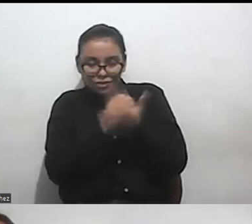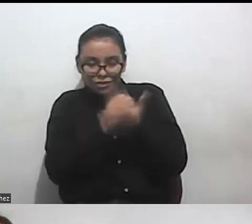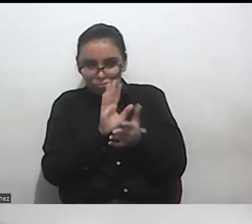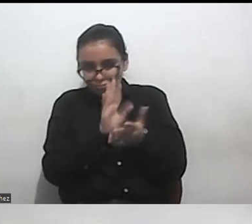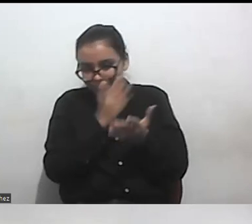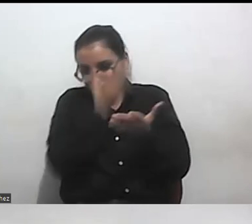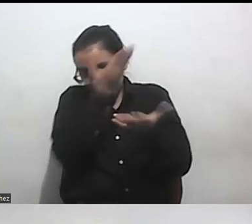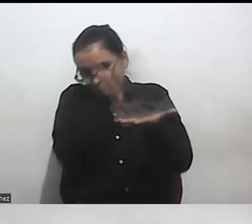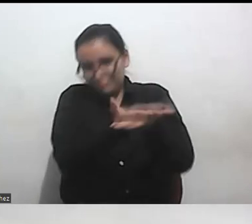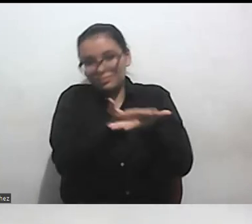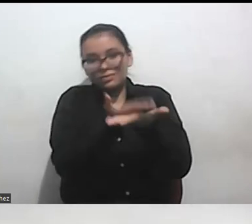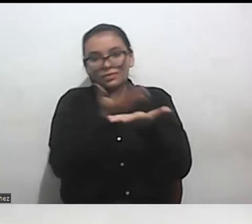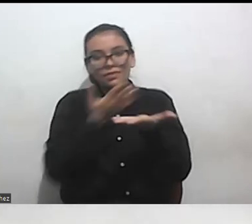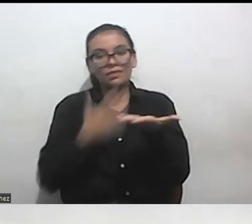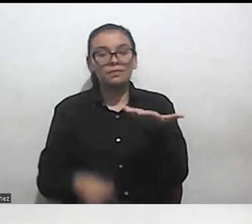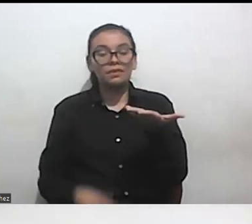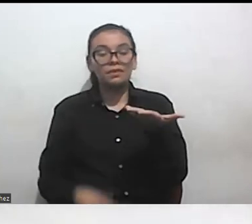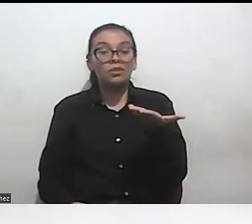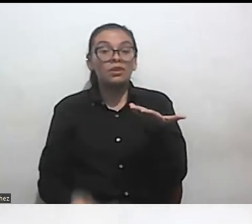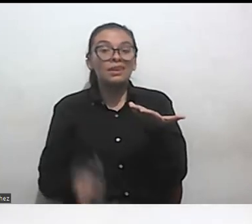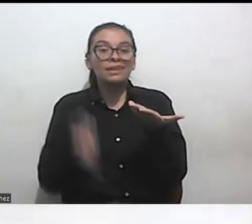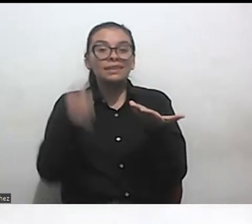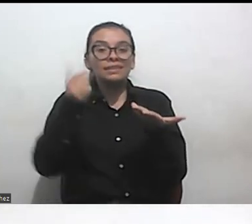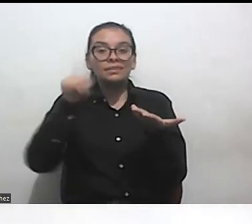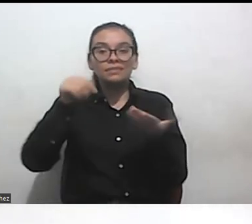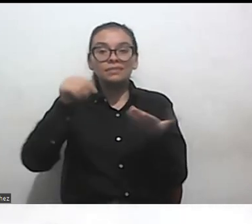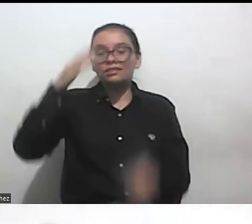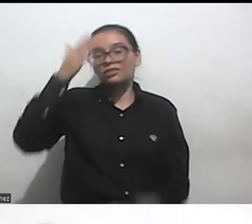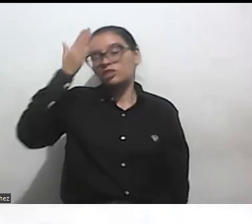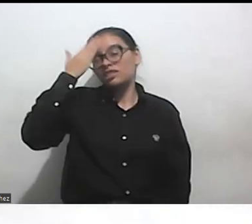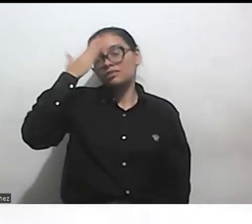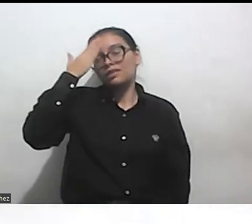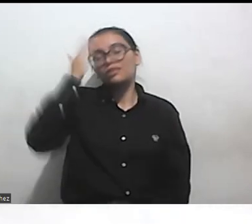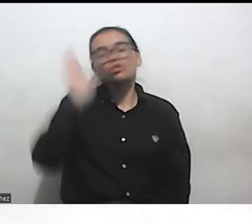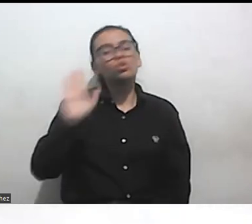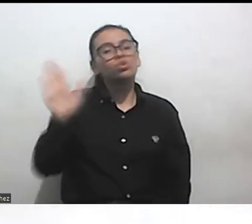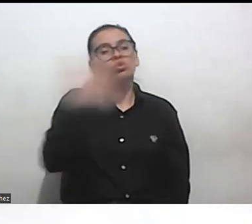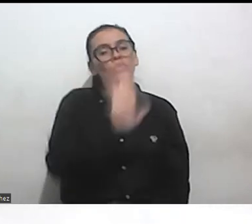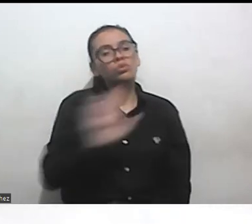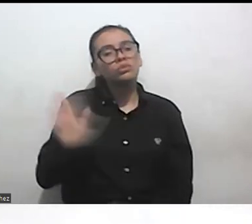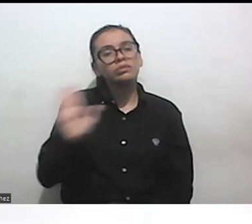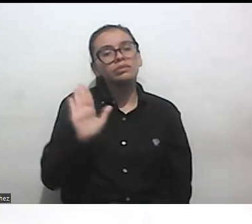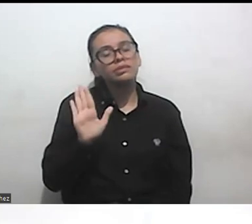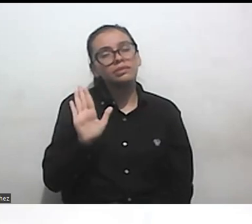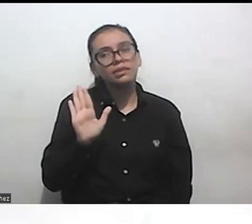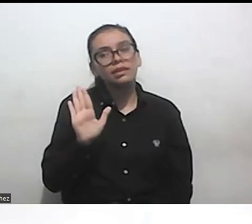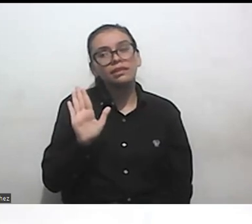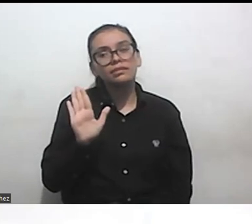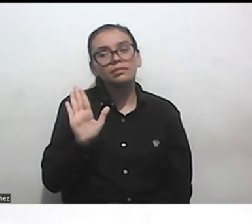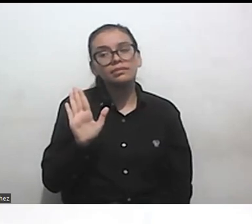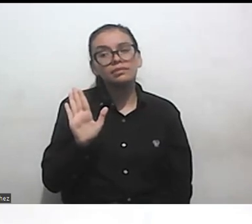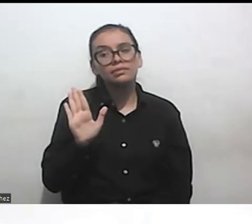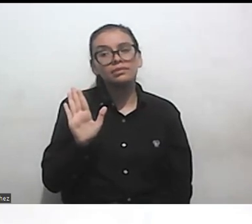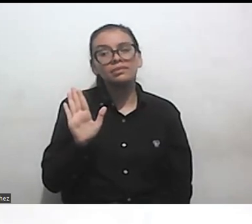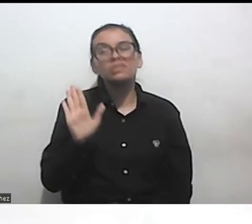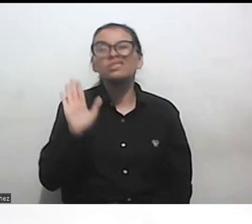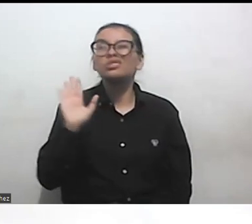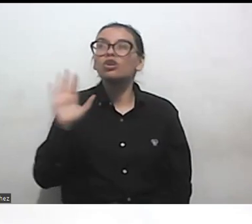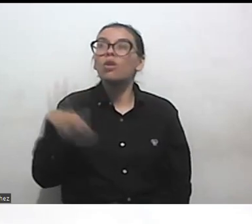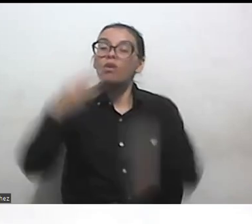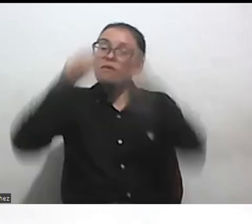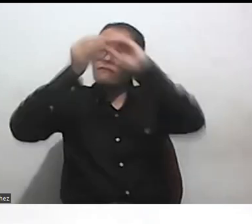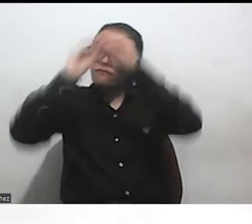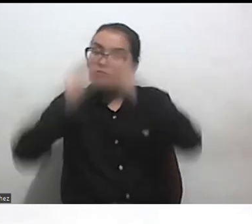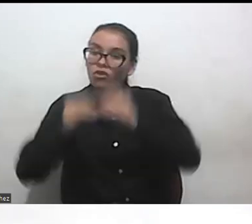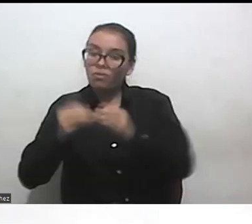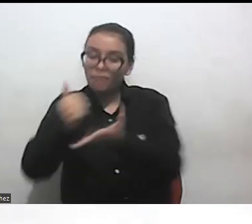y también saber ustedes como de qué forma podrían ayudar en